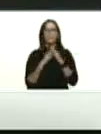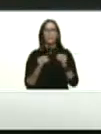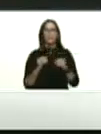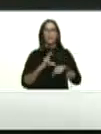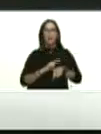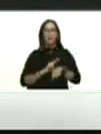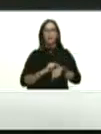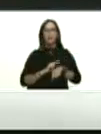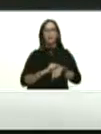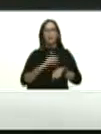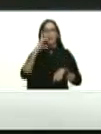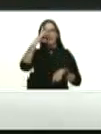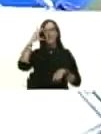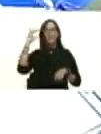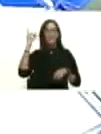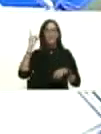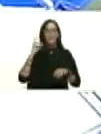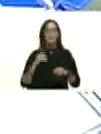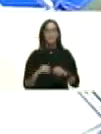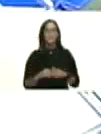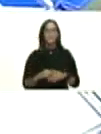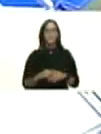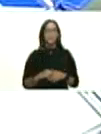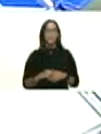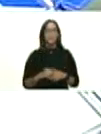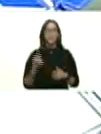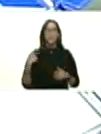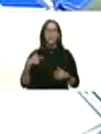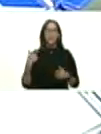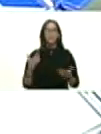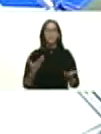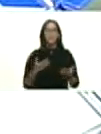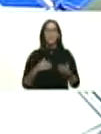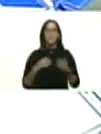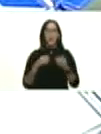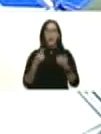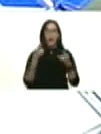del si rodríguez gómez bueno que estemos alerta